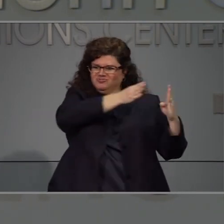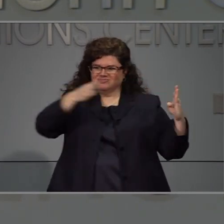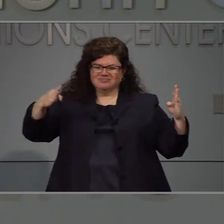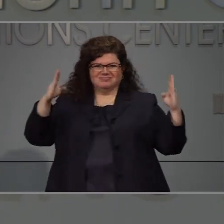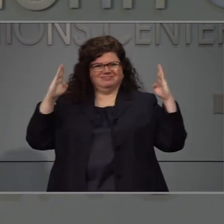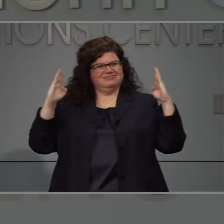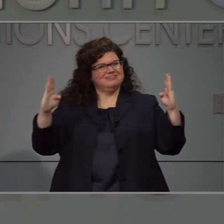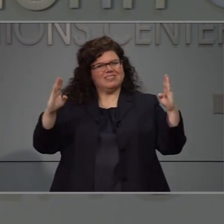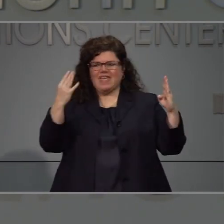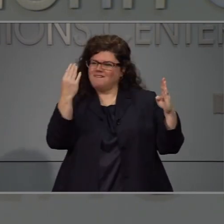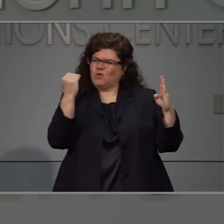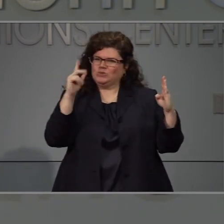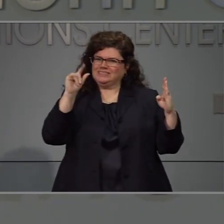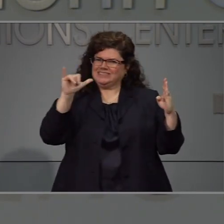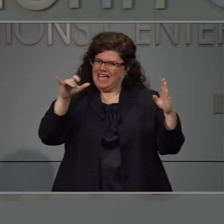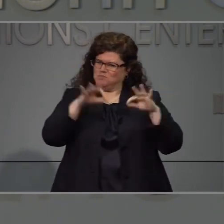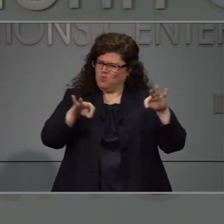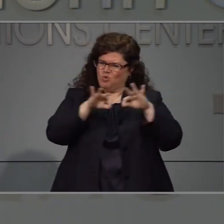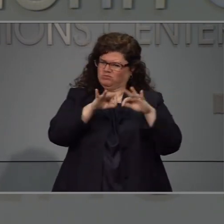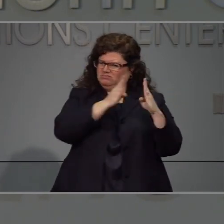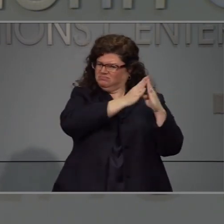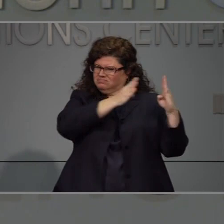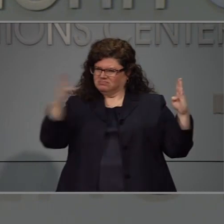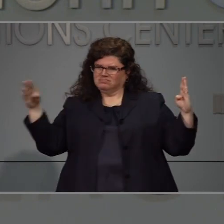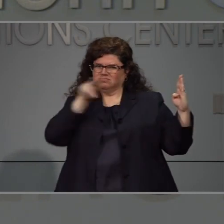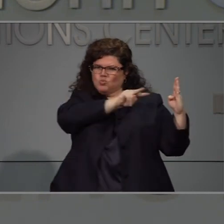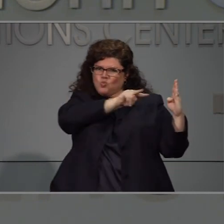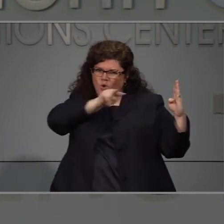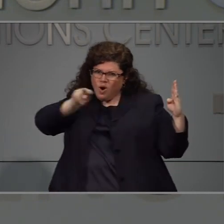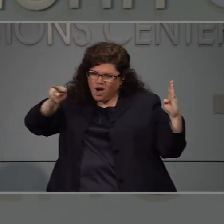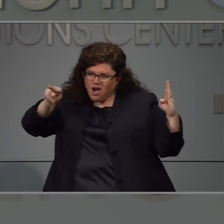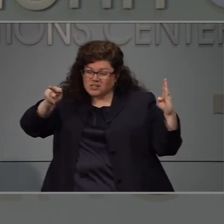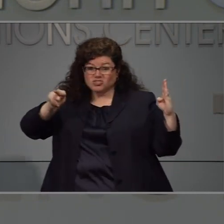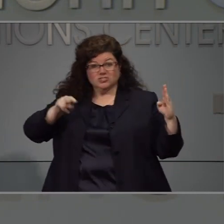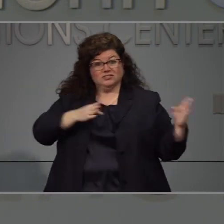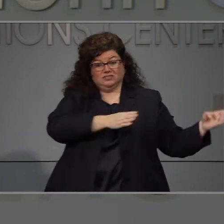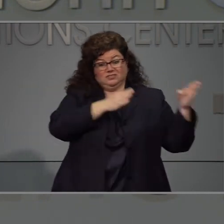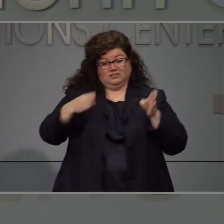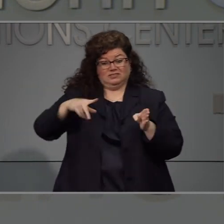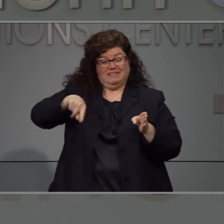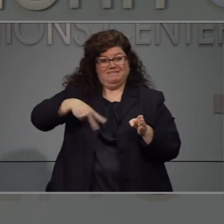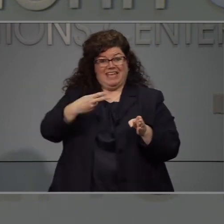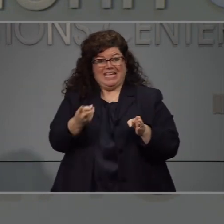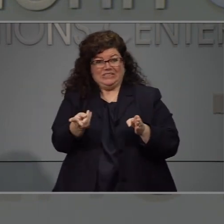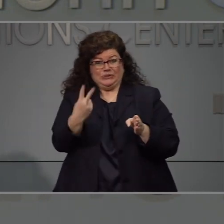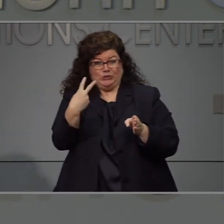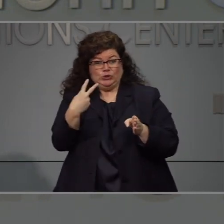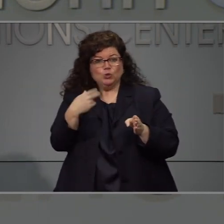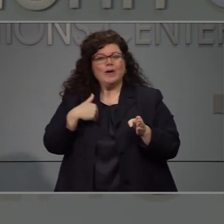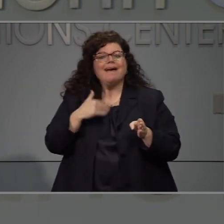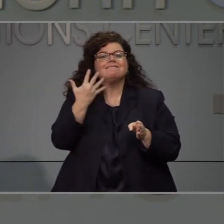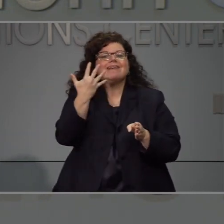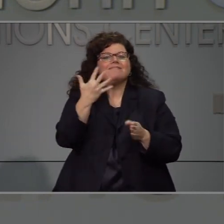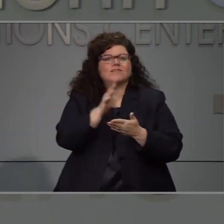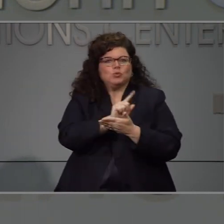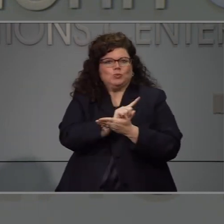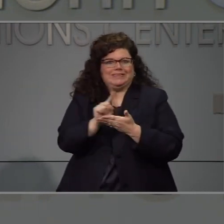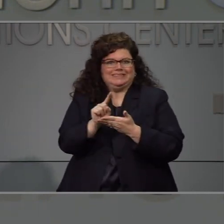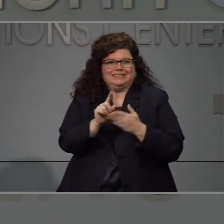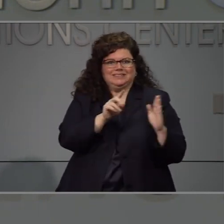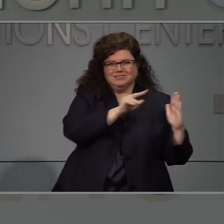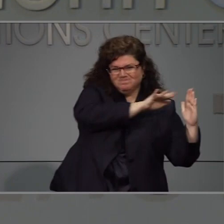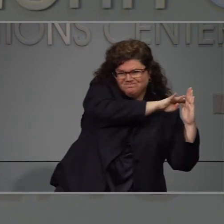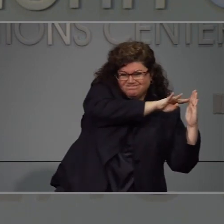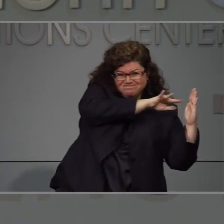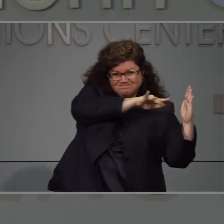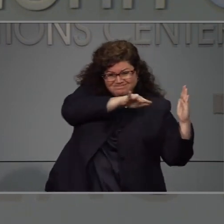caída o el alza diaria, sino ver la tendencia en catorce días. Ahora durante la fase dos vamos a tener muchas